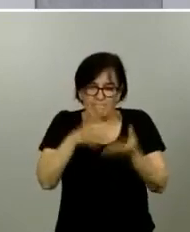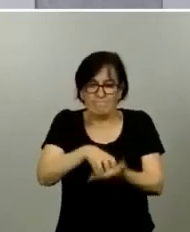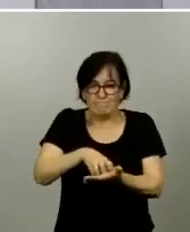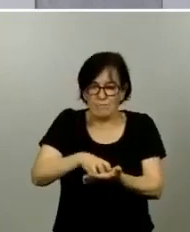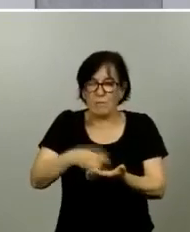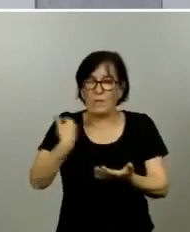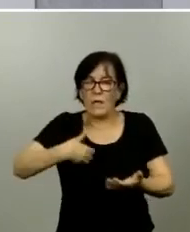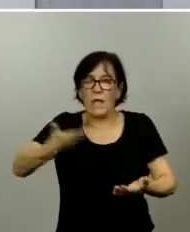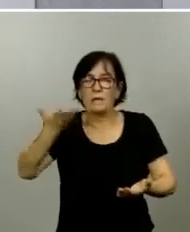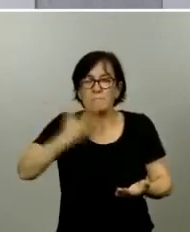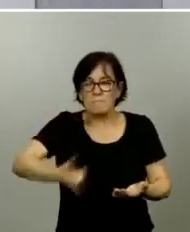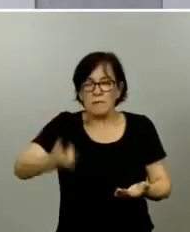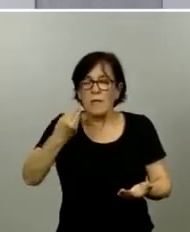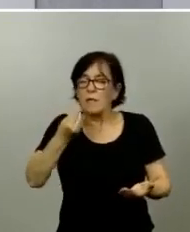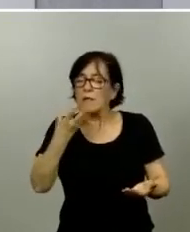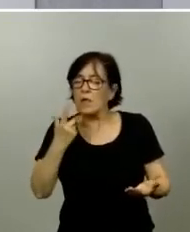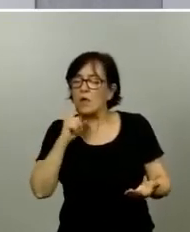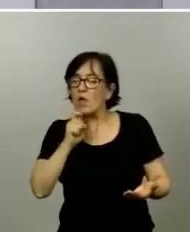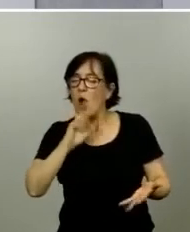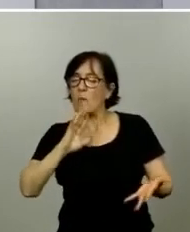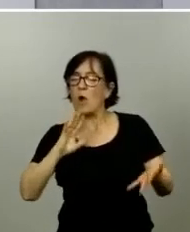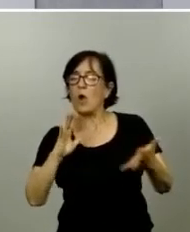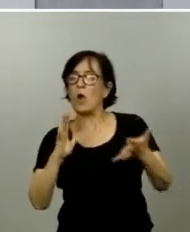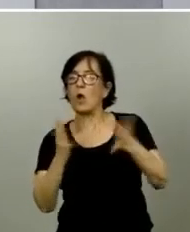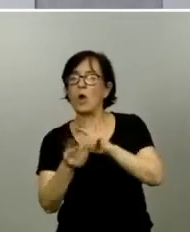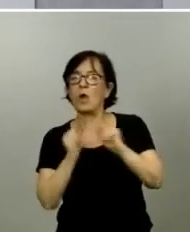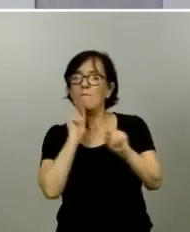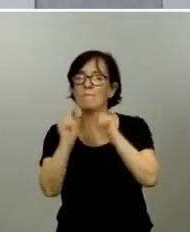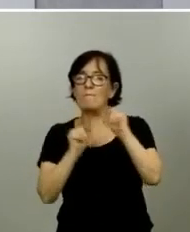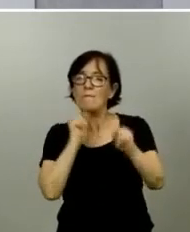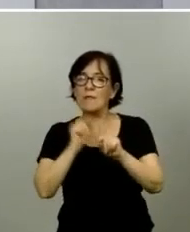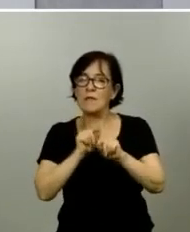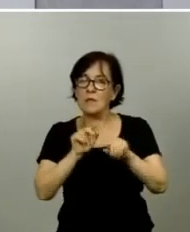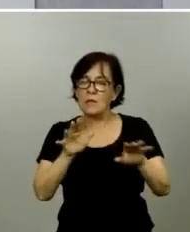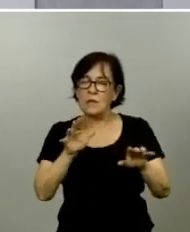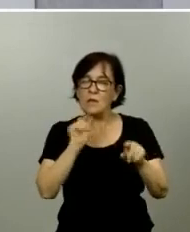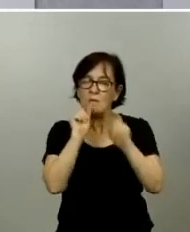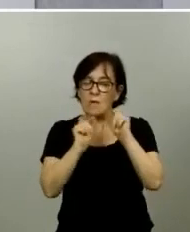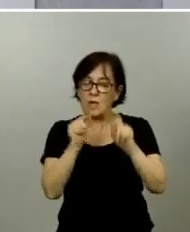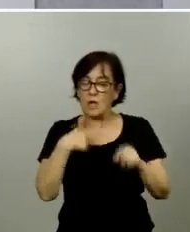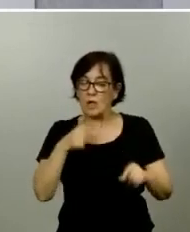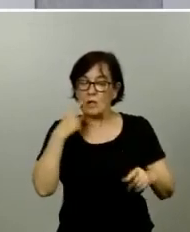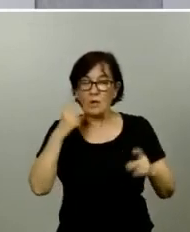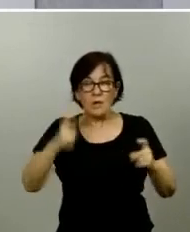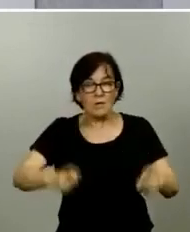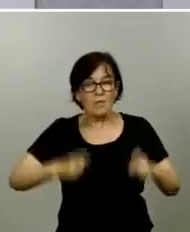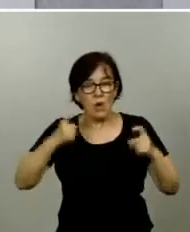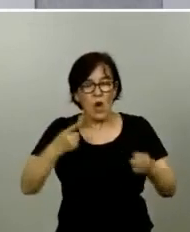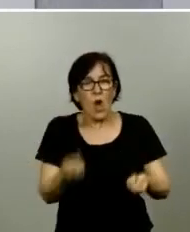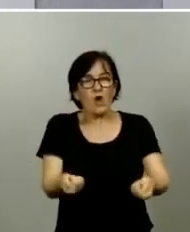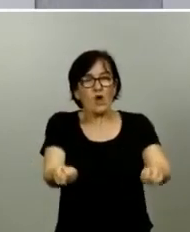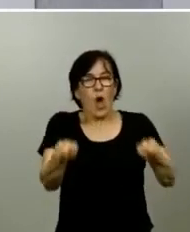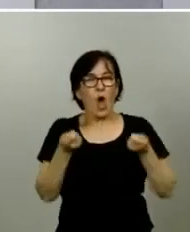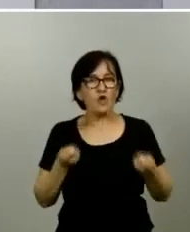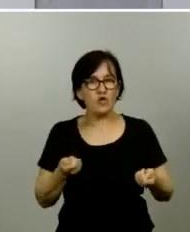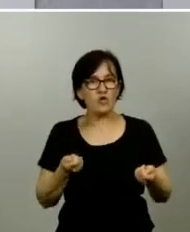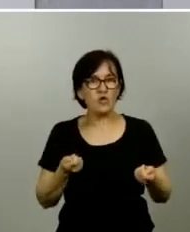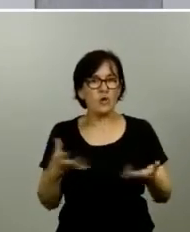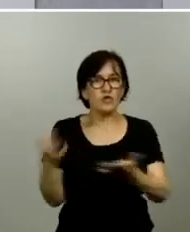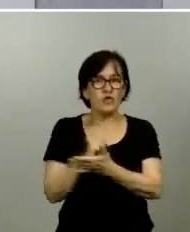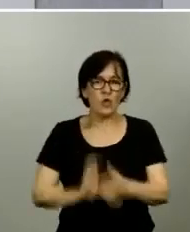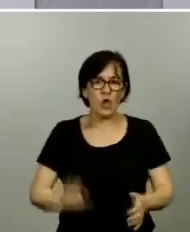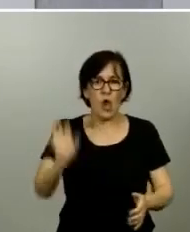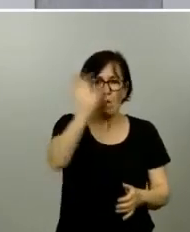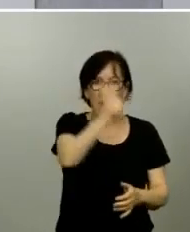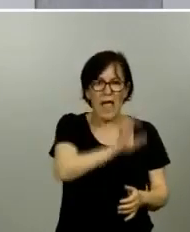virus que vamos viendo cómo evoluciona yo creo que sobre todo viendo el gran esfuerzo que ha habido de control en todos los países que está empezando